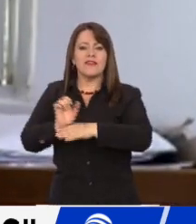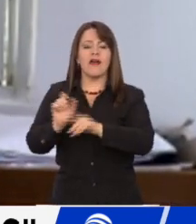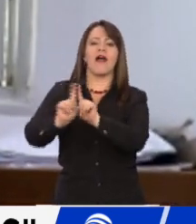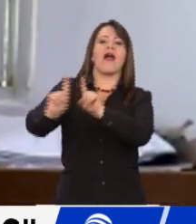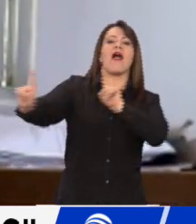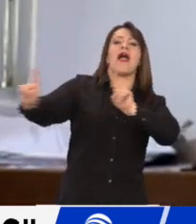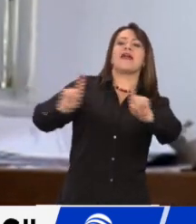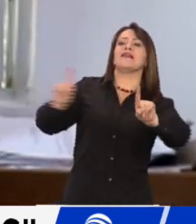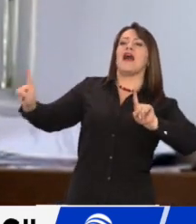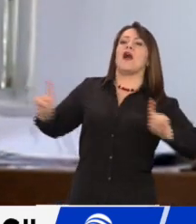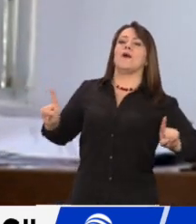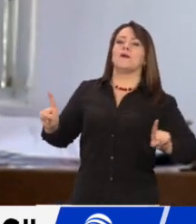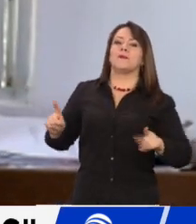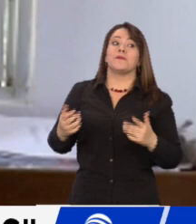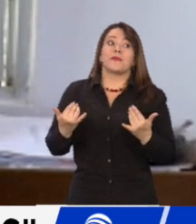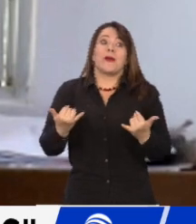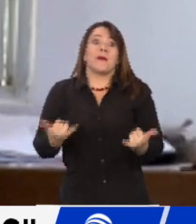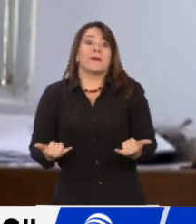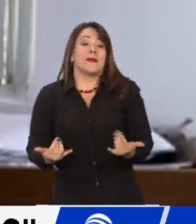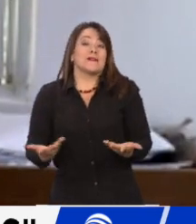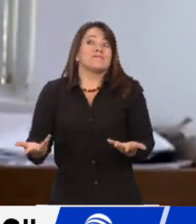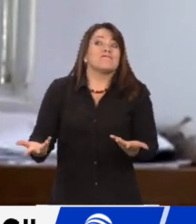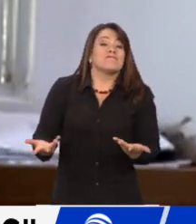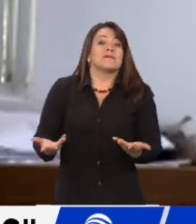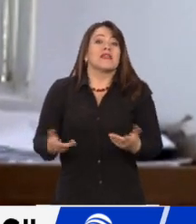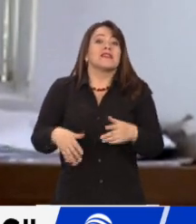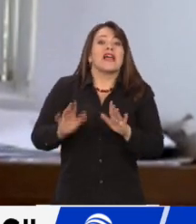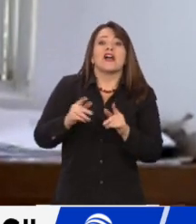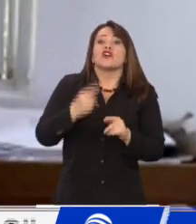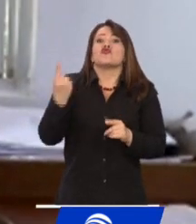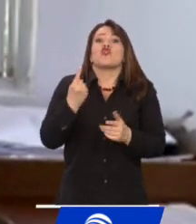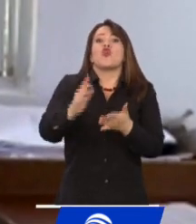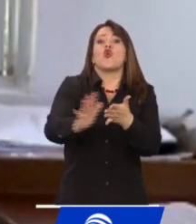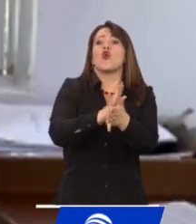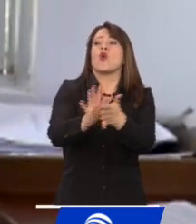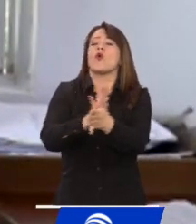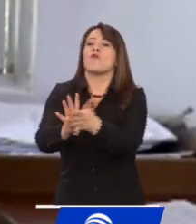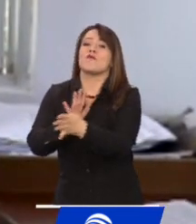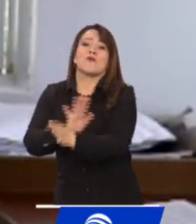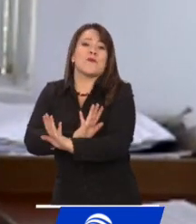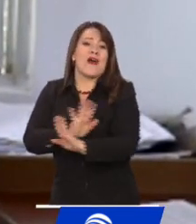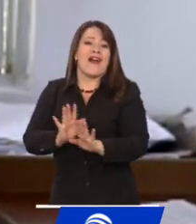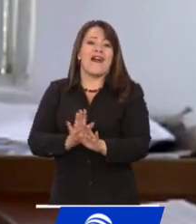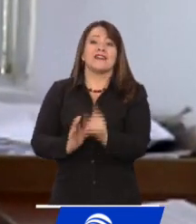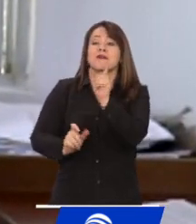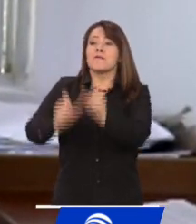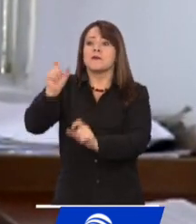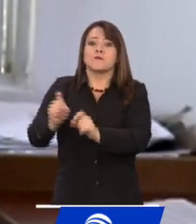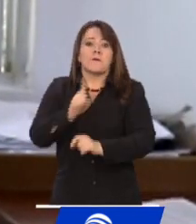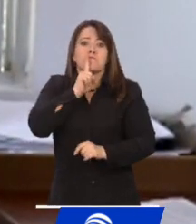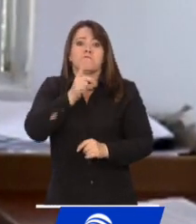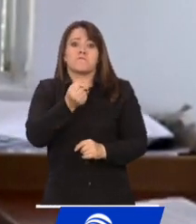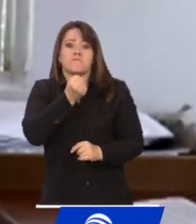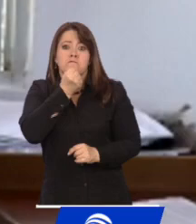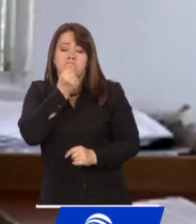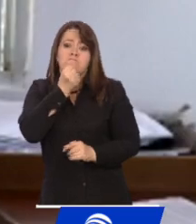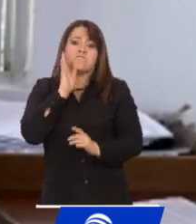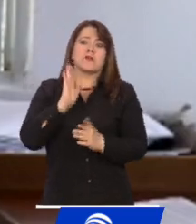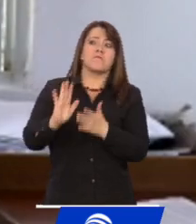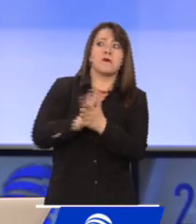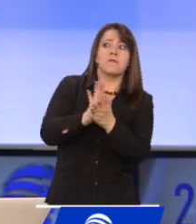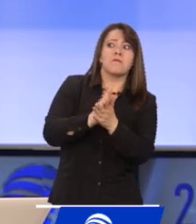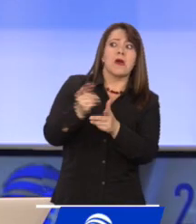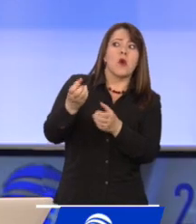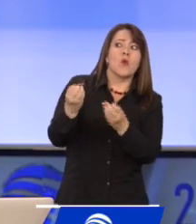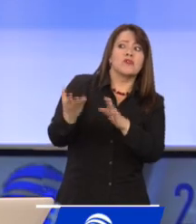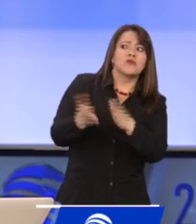que alcanzamos en este momento a cruzar o a coordinar son los bolotines de información de los casos confirmados en estudio o los muertos o óbitos para